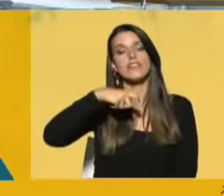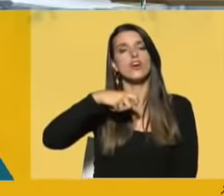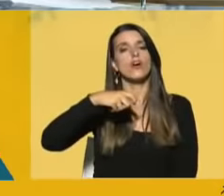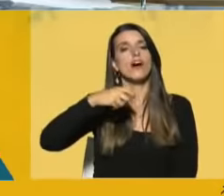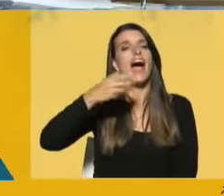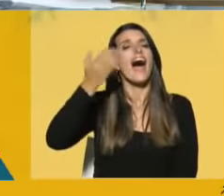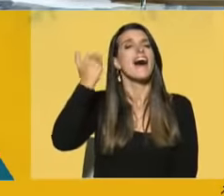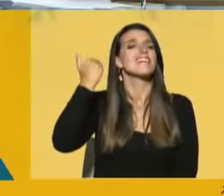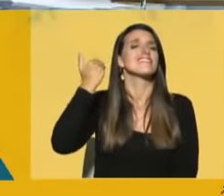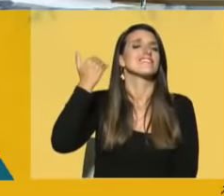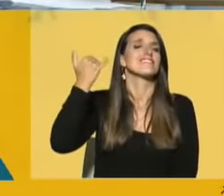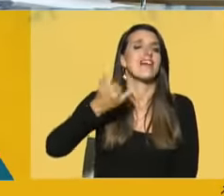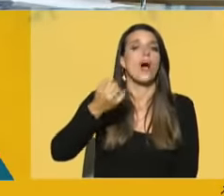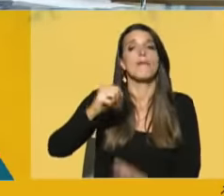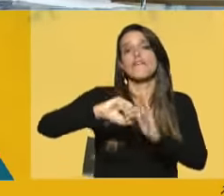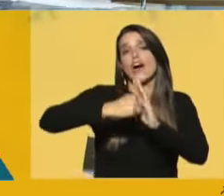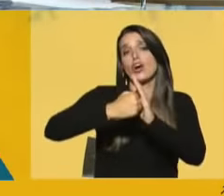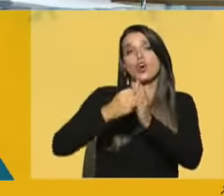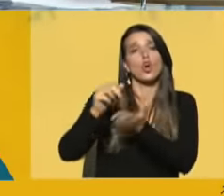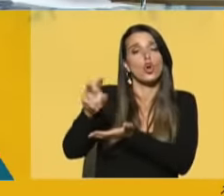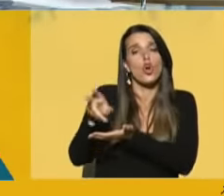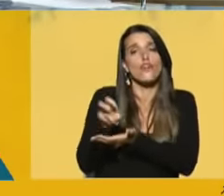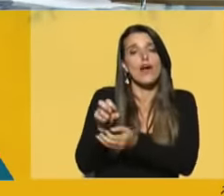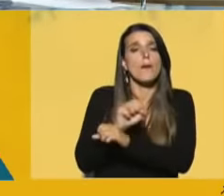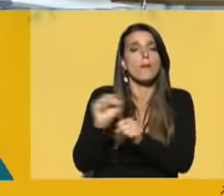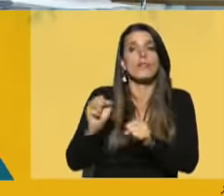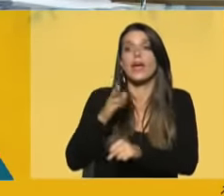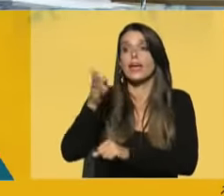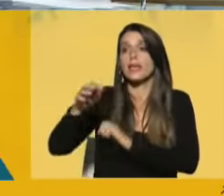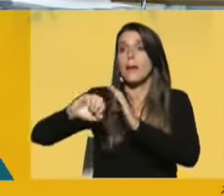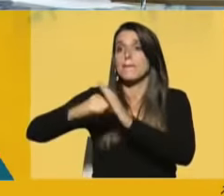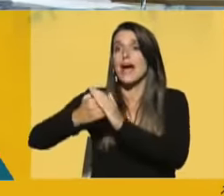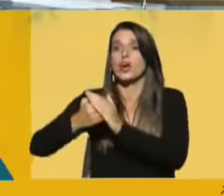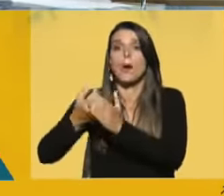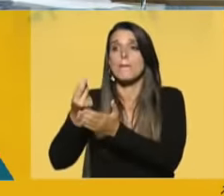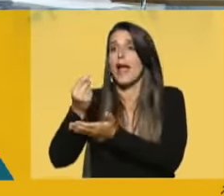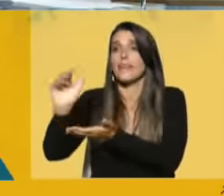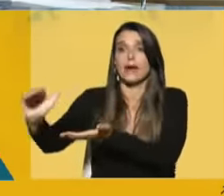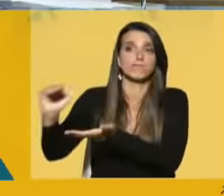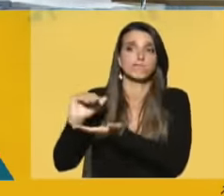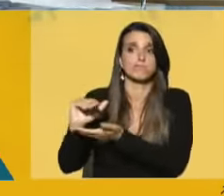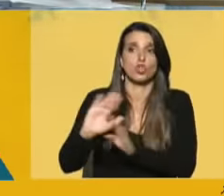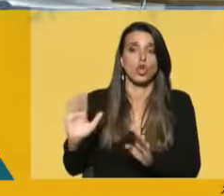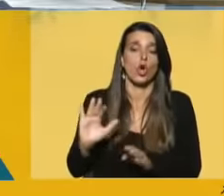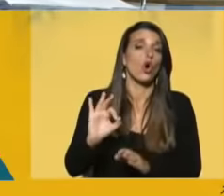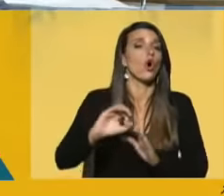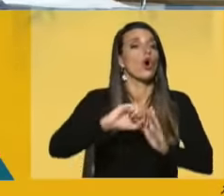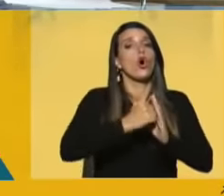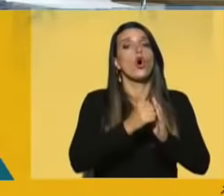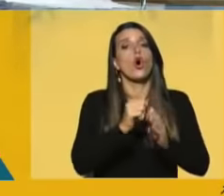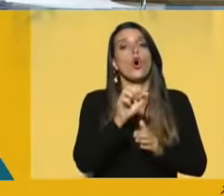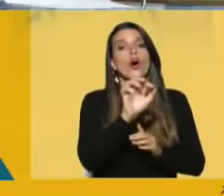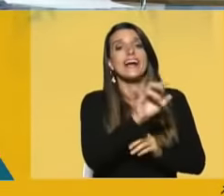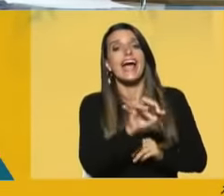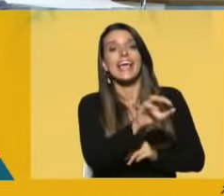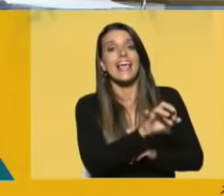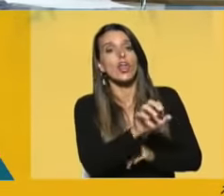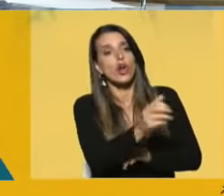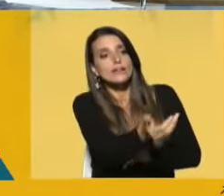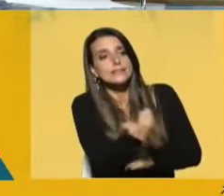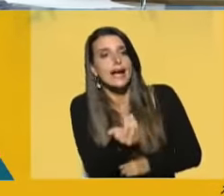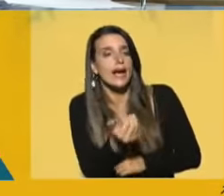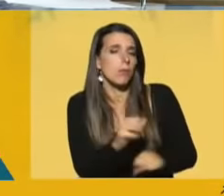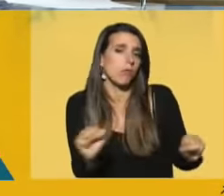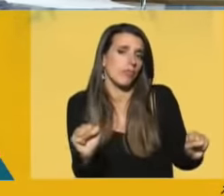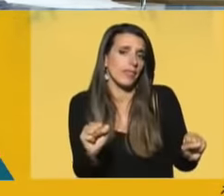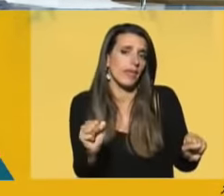estaba. Te cobraba por banco y podía ir al banco y retirar todo. Podía ir al cajero y retirar todo. Ya estaba.